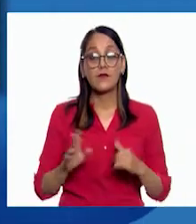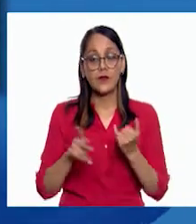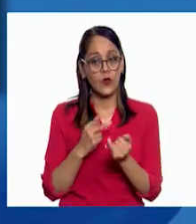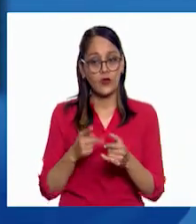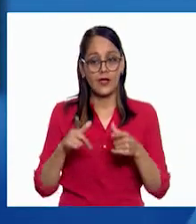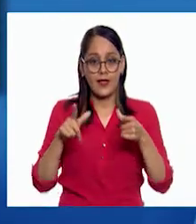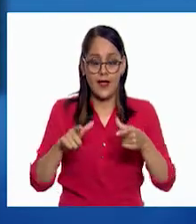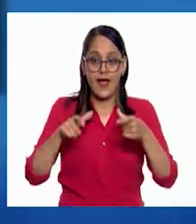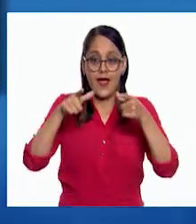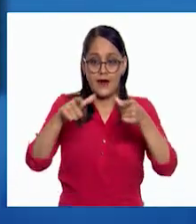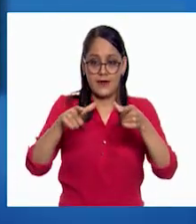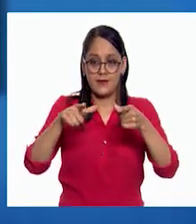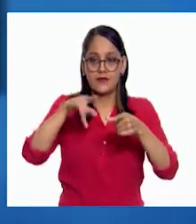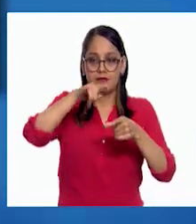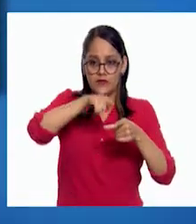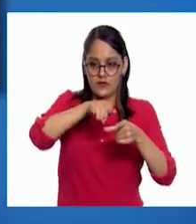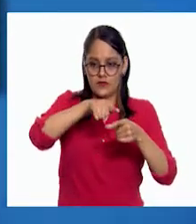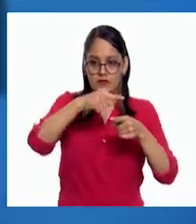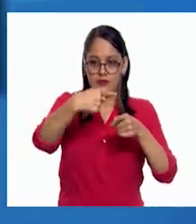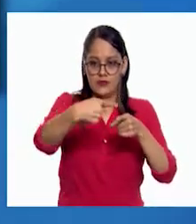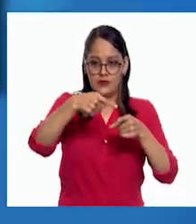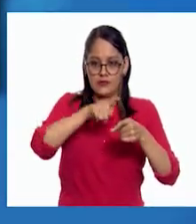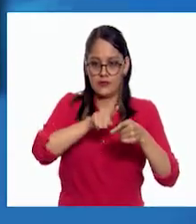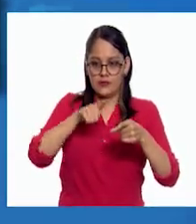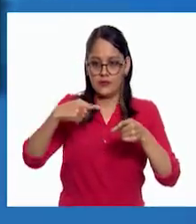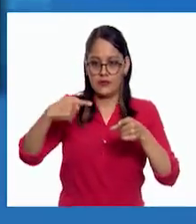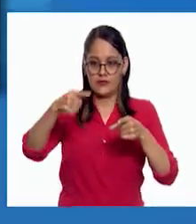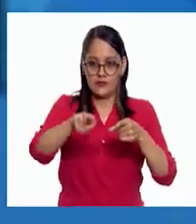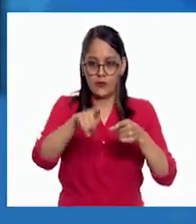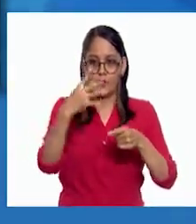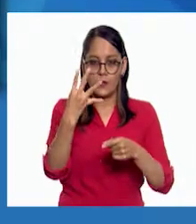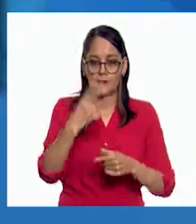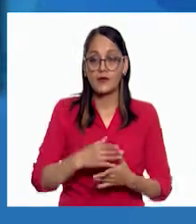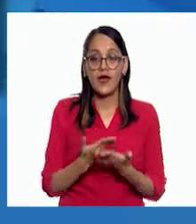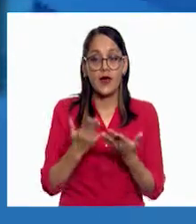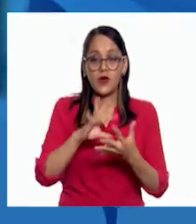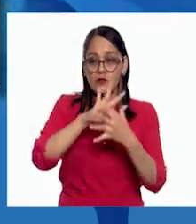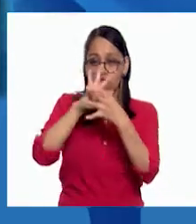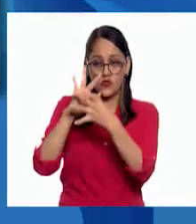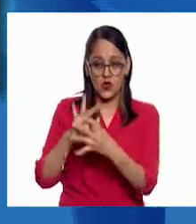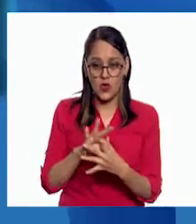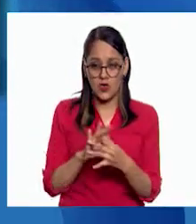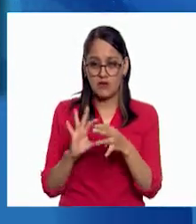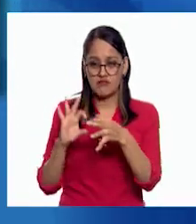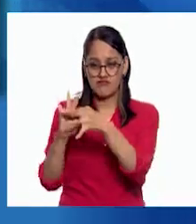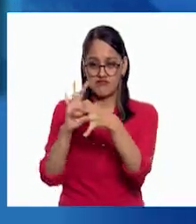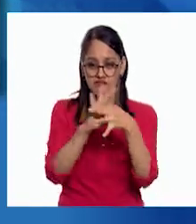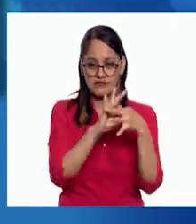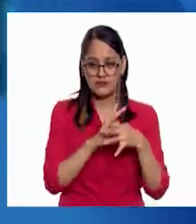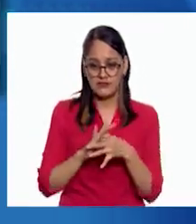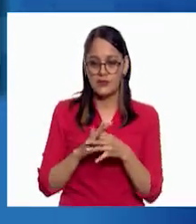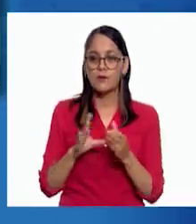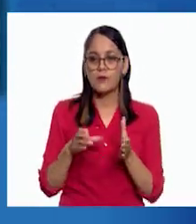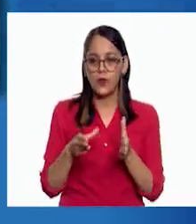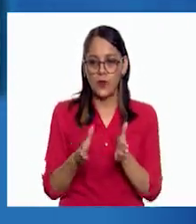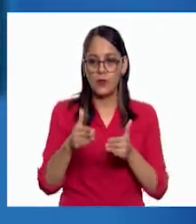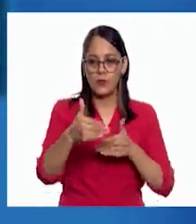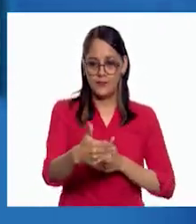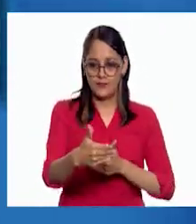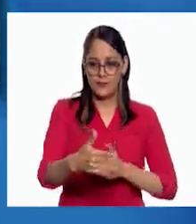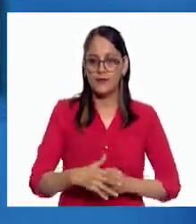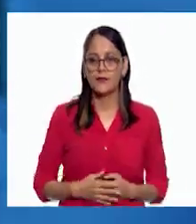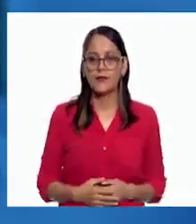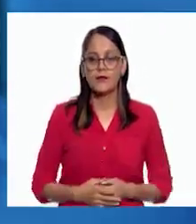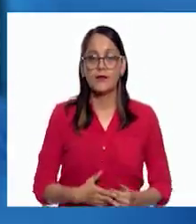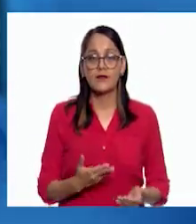horizontalmente para unir la estructura en la parte superior. Ahora sí, todas las gomitas están interconectadas formando un cubo. Para reforzar